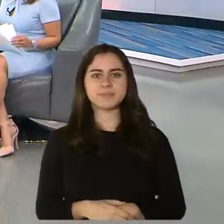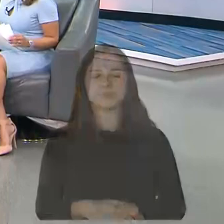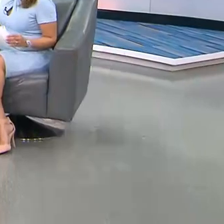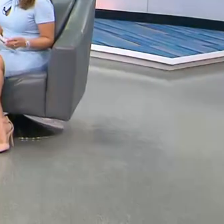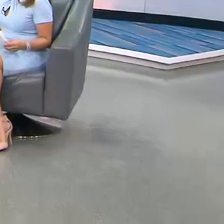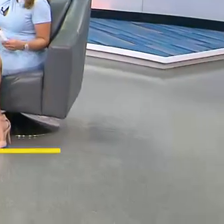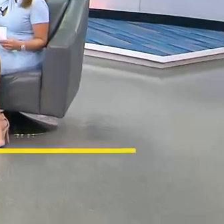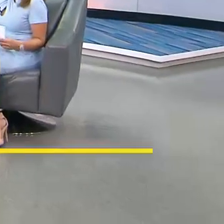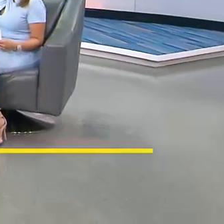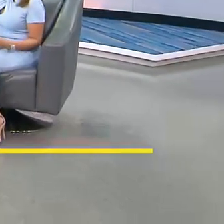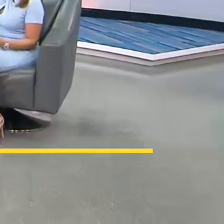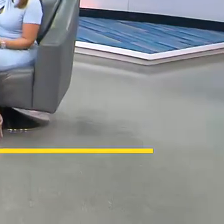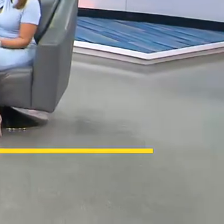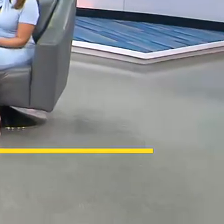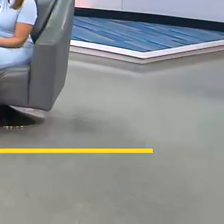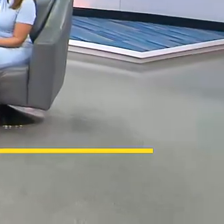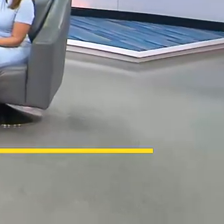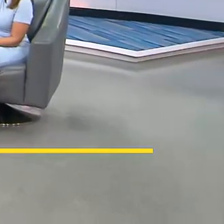Conectados por tu Salud.